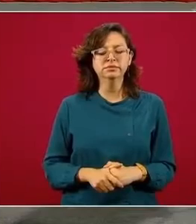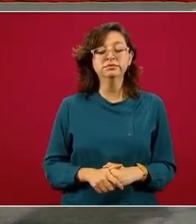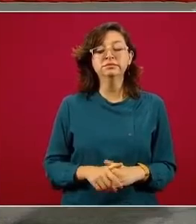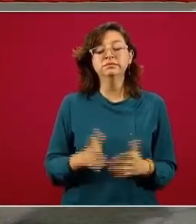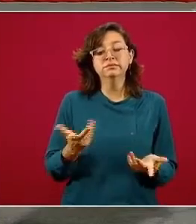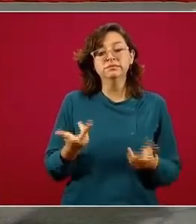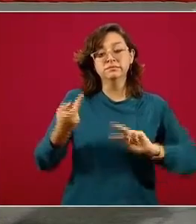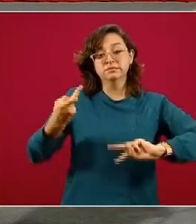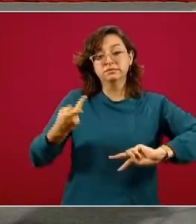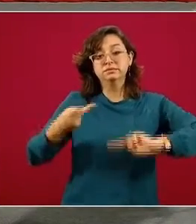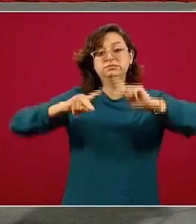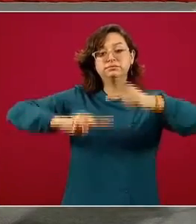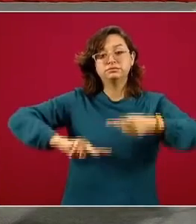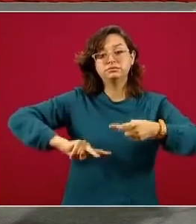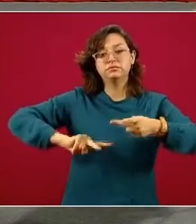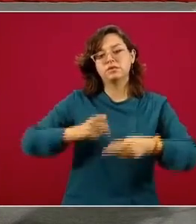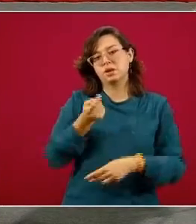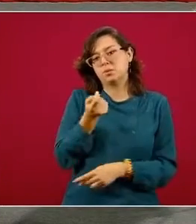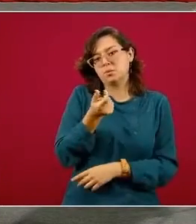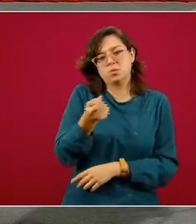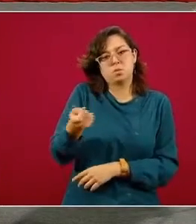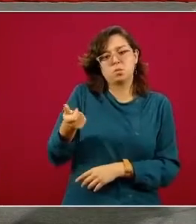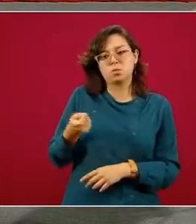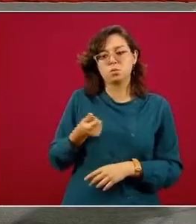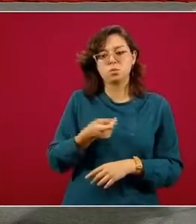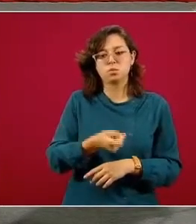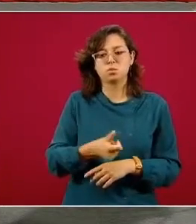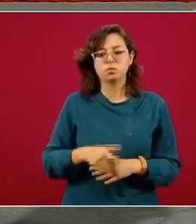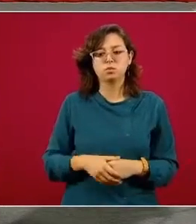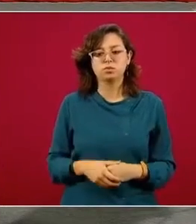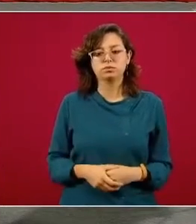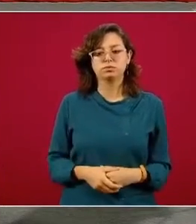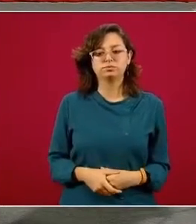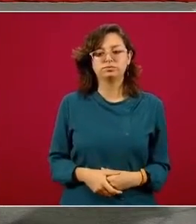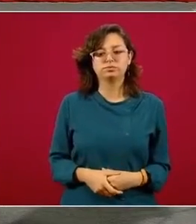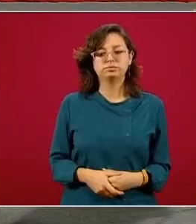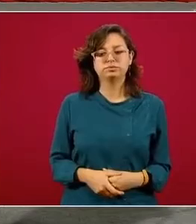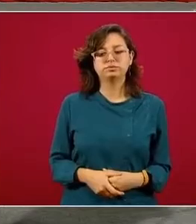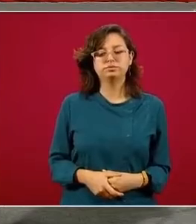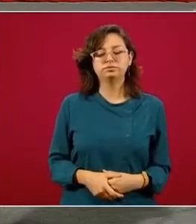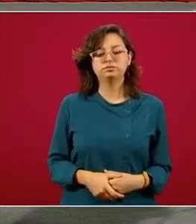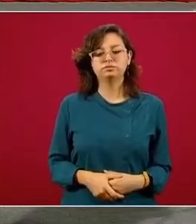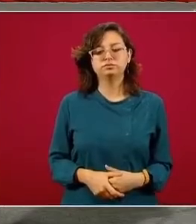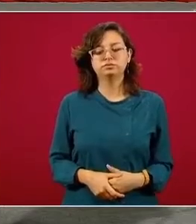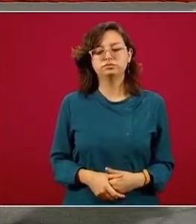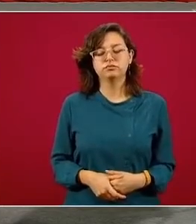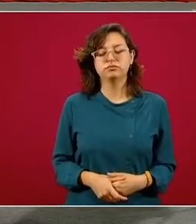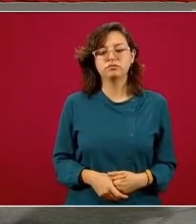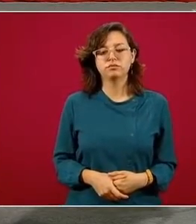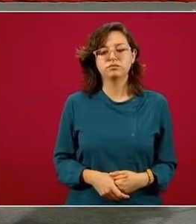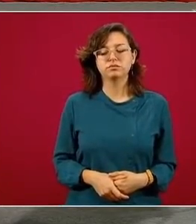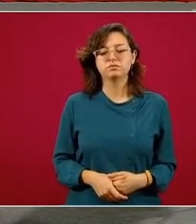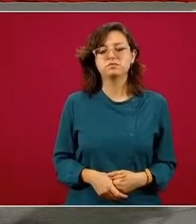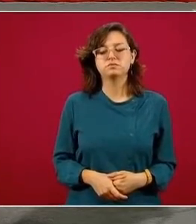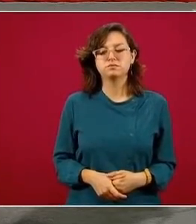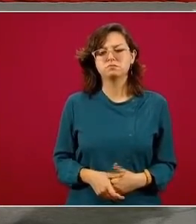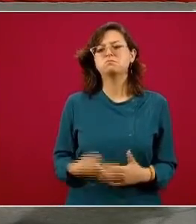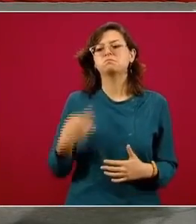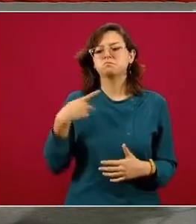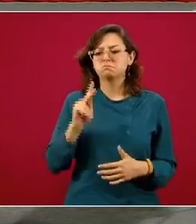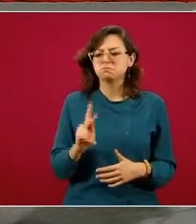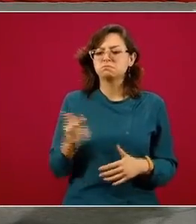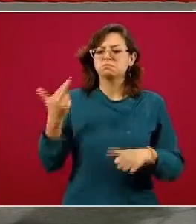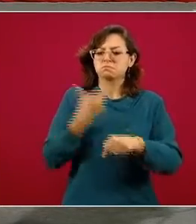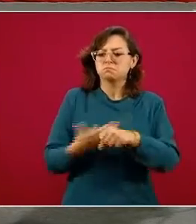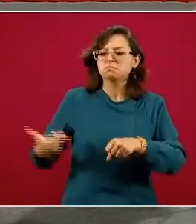donde lo amarillo es el doble o el triple de lo rojo. Pero estamos refinando